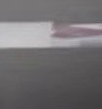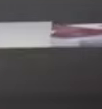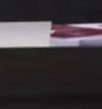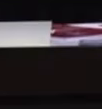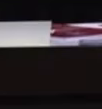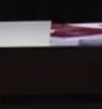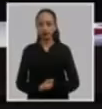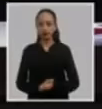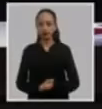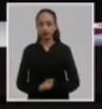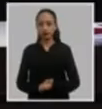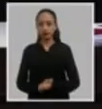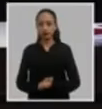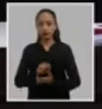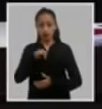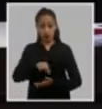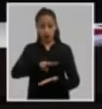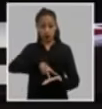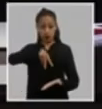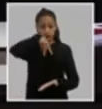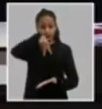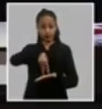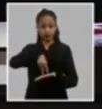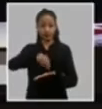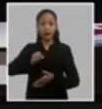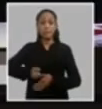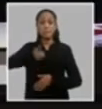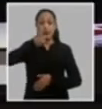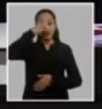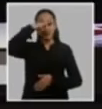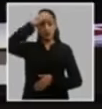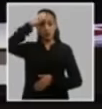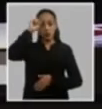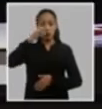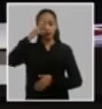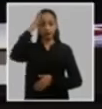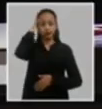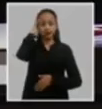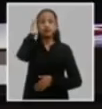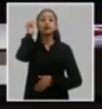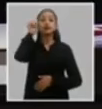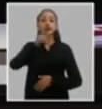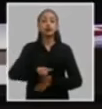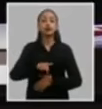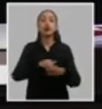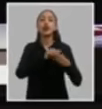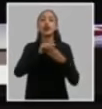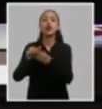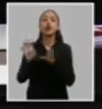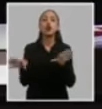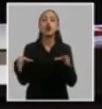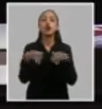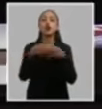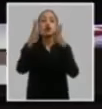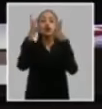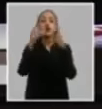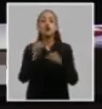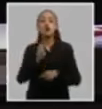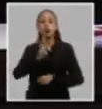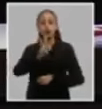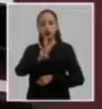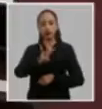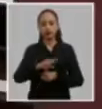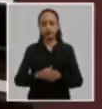vamos a dar la palabra compañero presidente Díaz Canel que presidió la comisión número tres